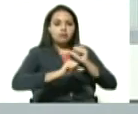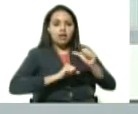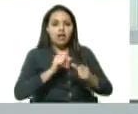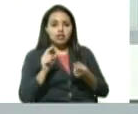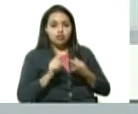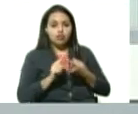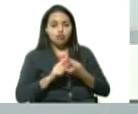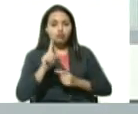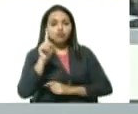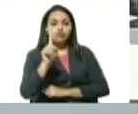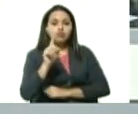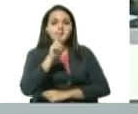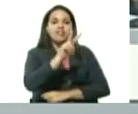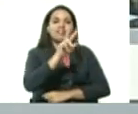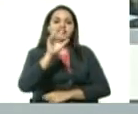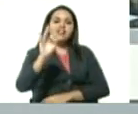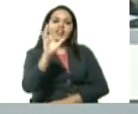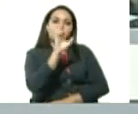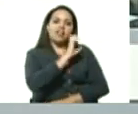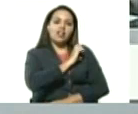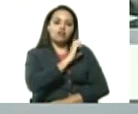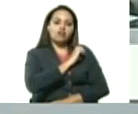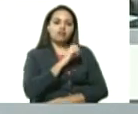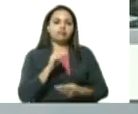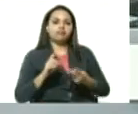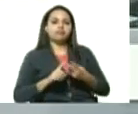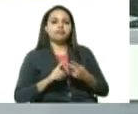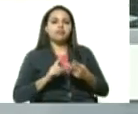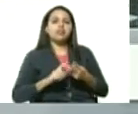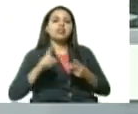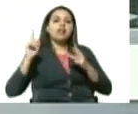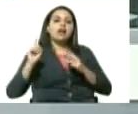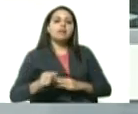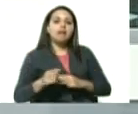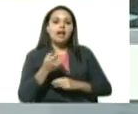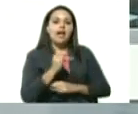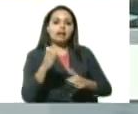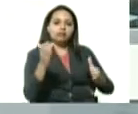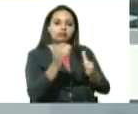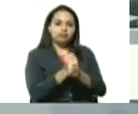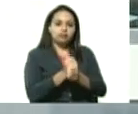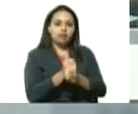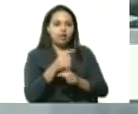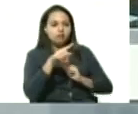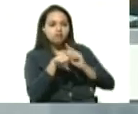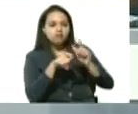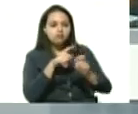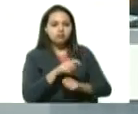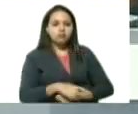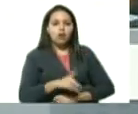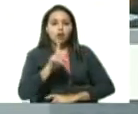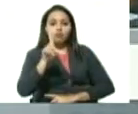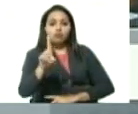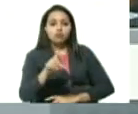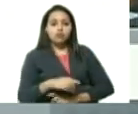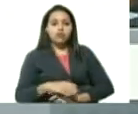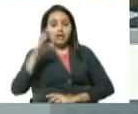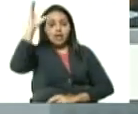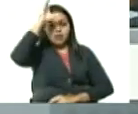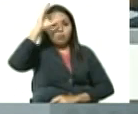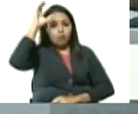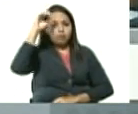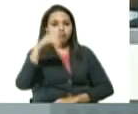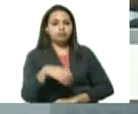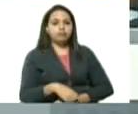un caso en el 23 de enero también fue captado en consulta un caso en Caricuao